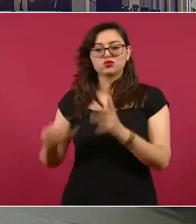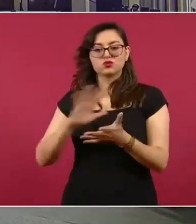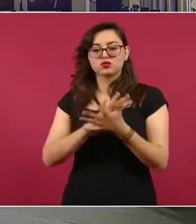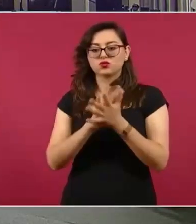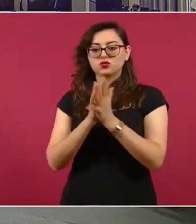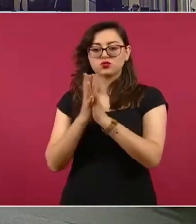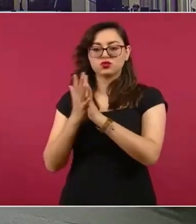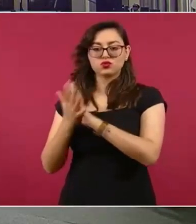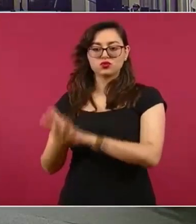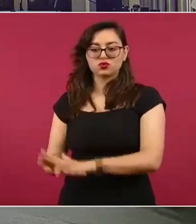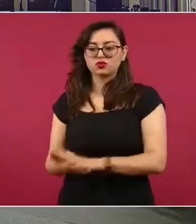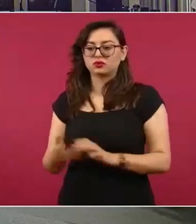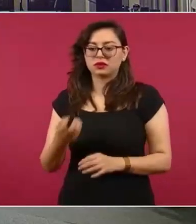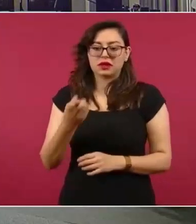Precisamente la Ese es el asunto, pues.